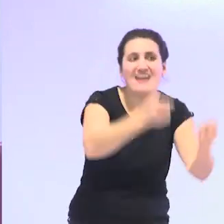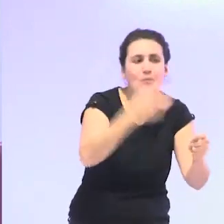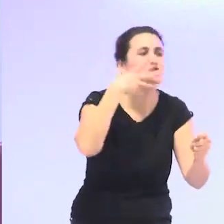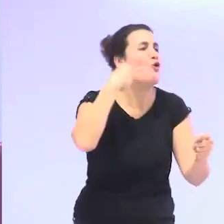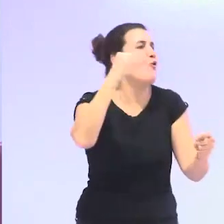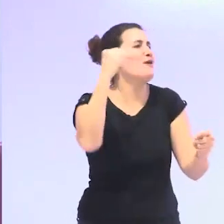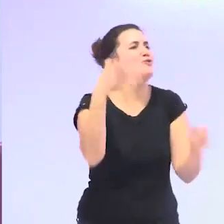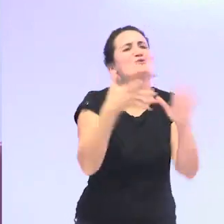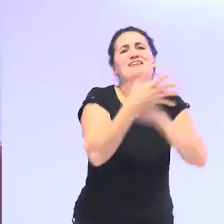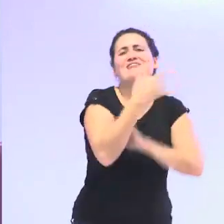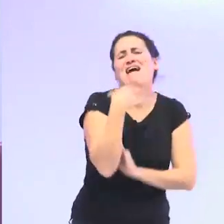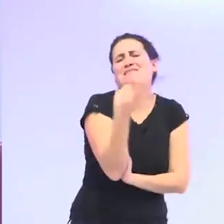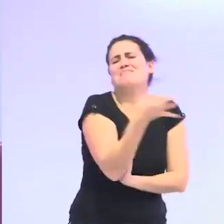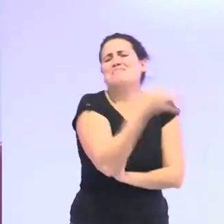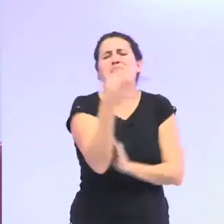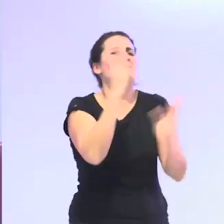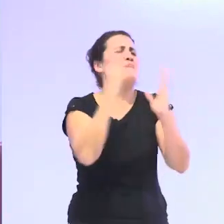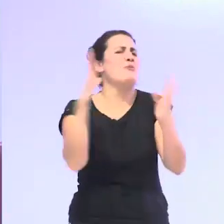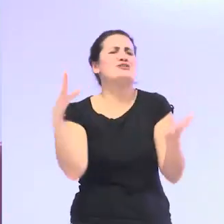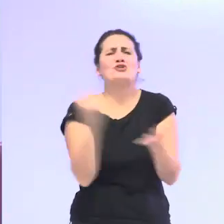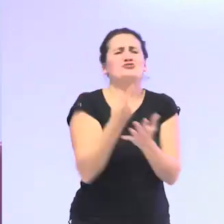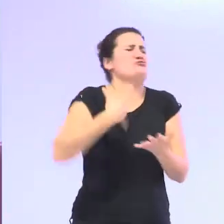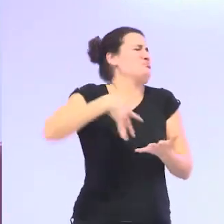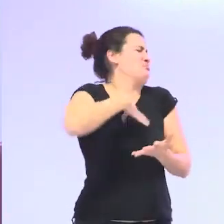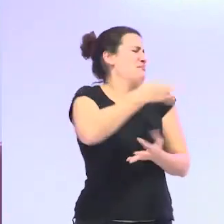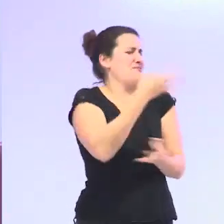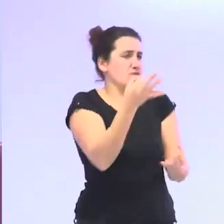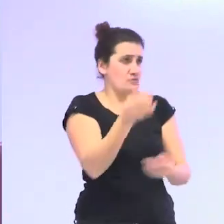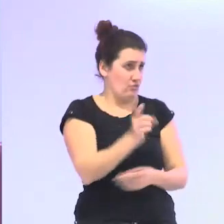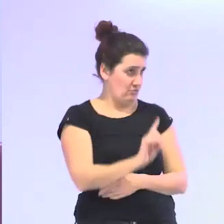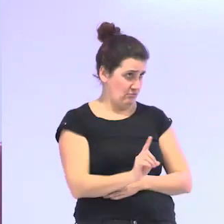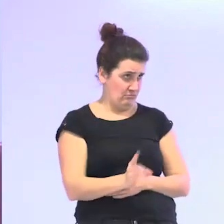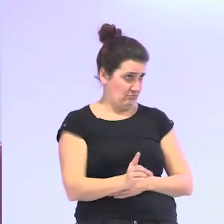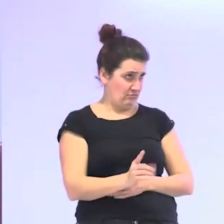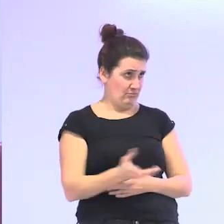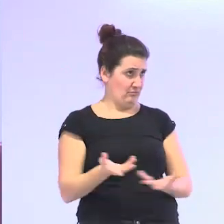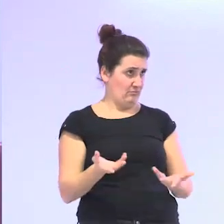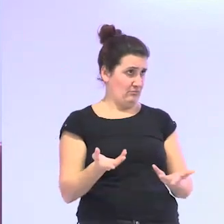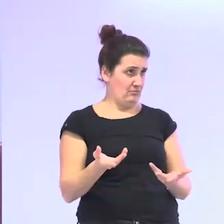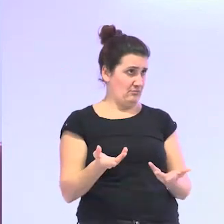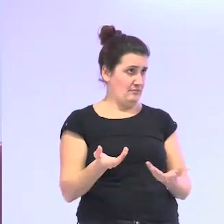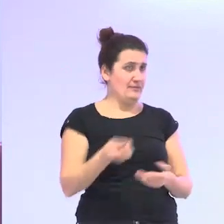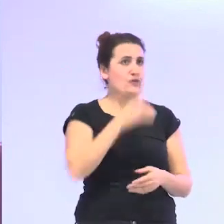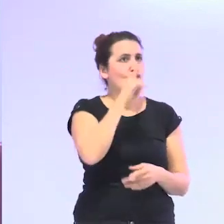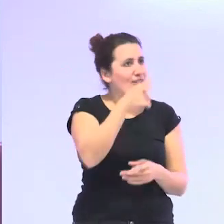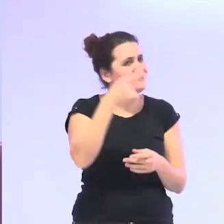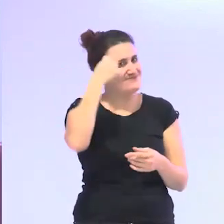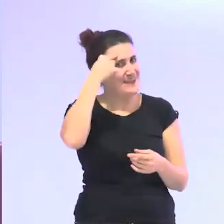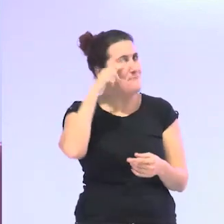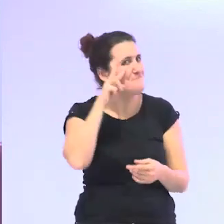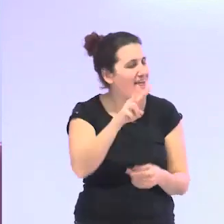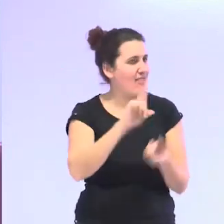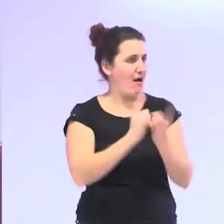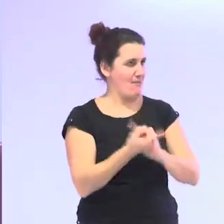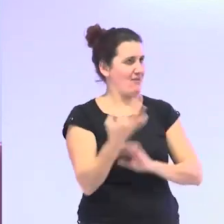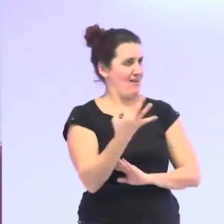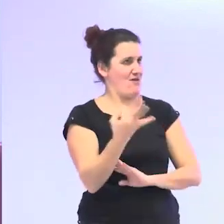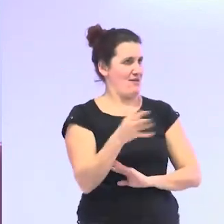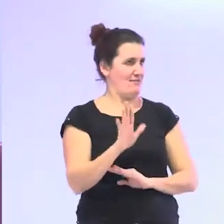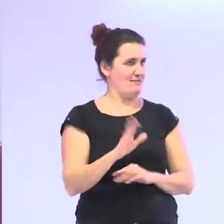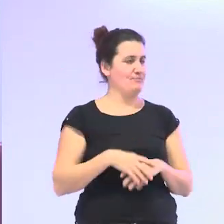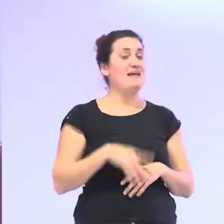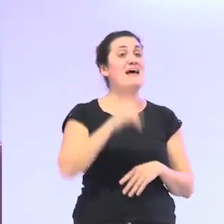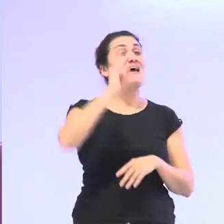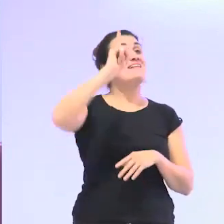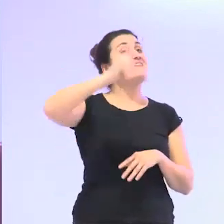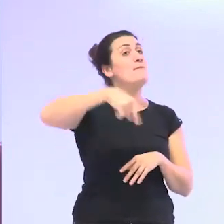como si fuera un momento que todo nos fue bien que todo fue perfecto entonces hay que cambiar esa mirada también